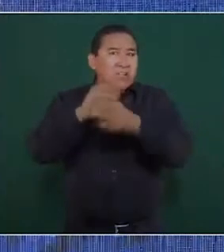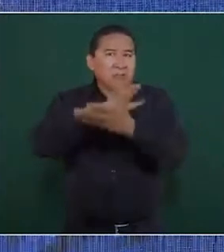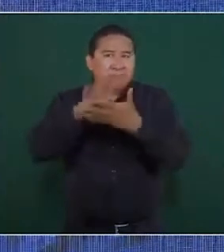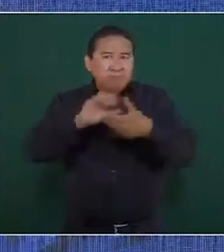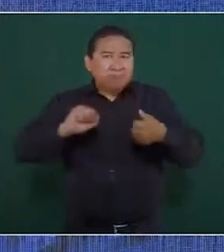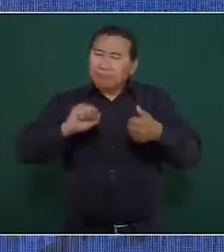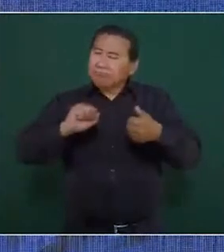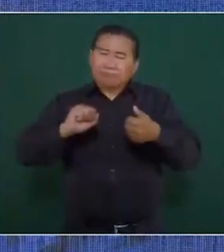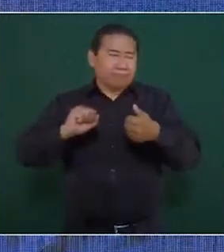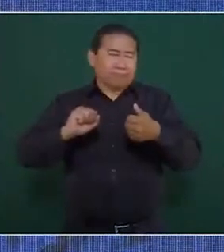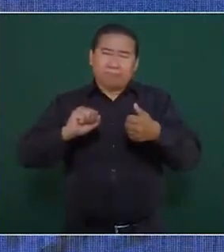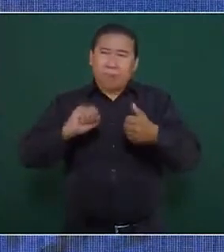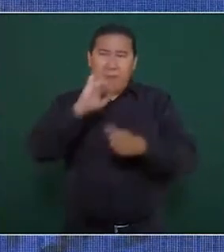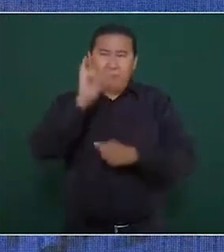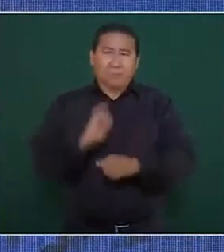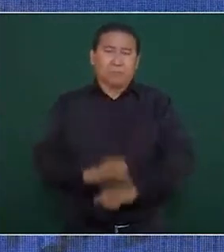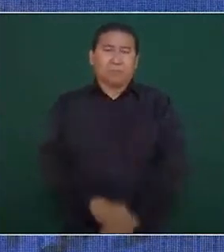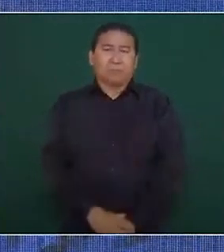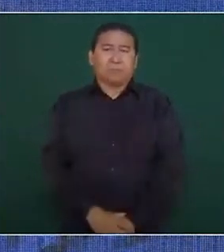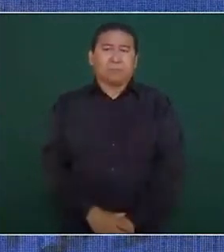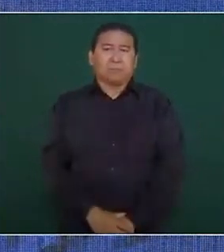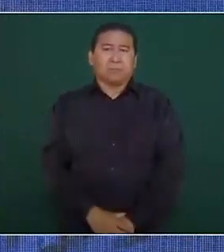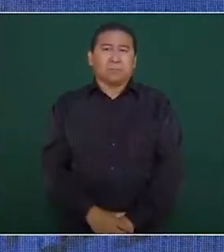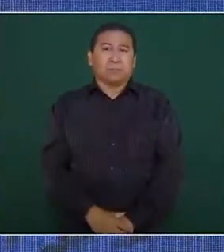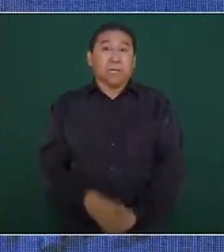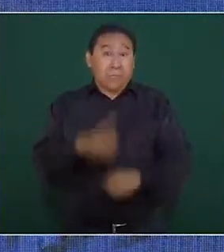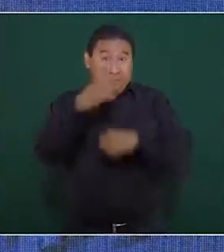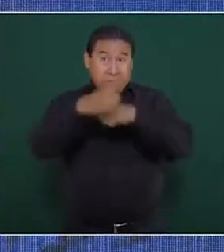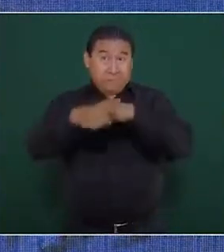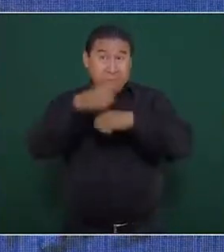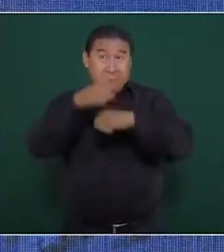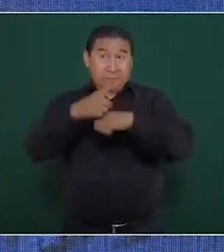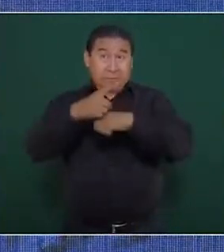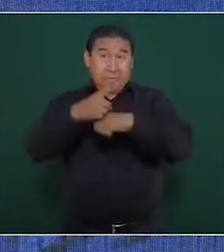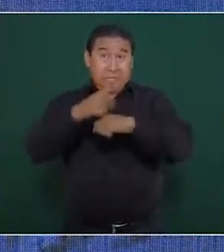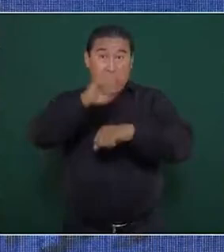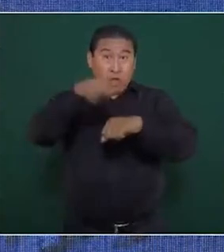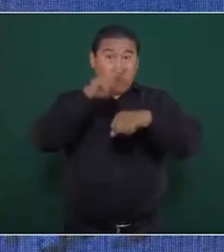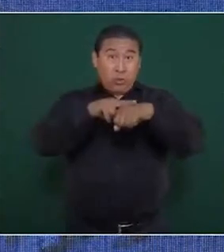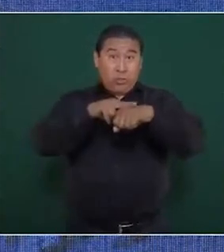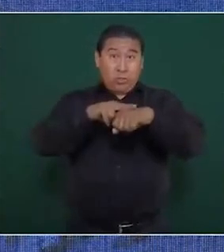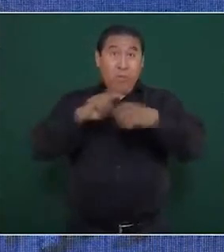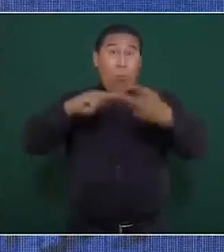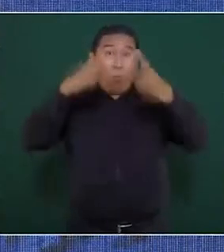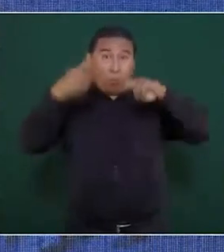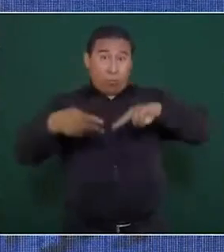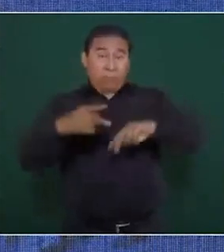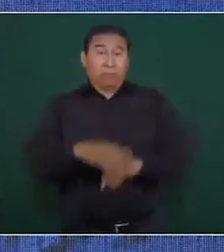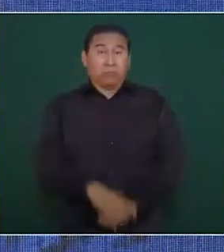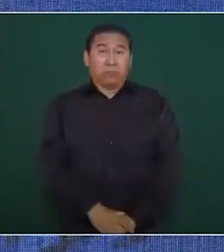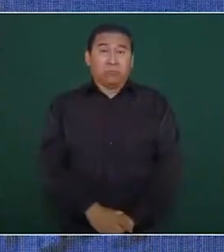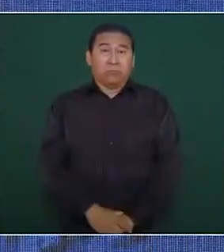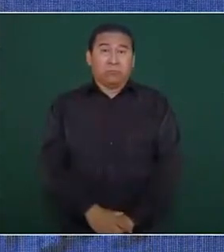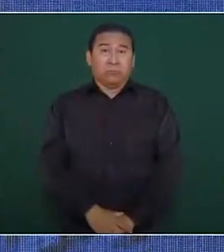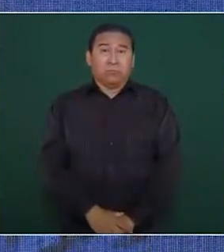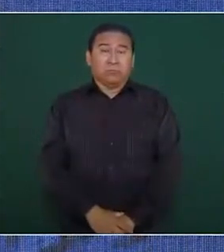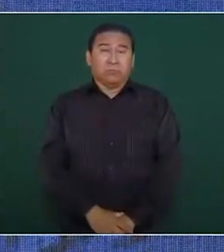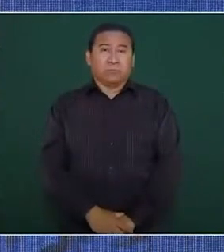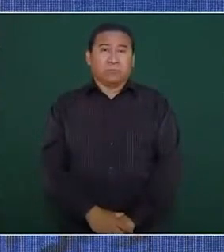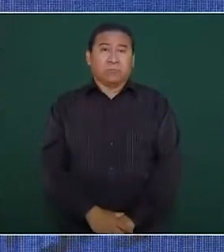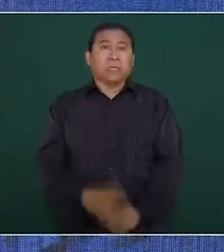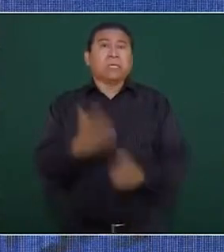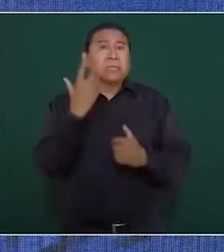ni vamos a afectar el medio ambiente, al contrario, lo que